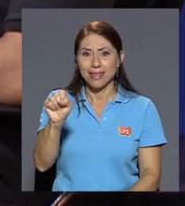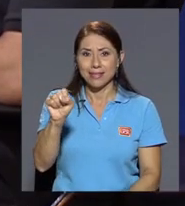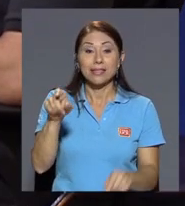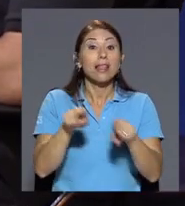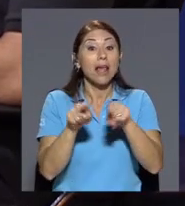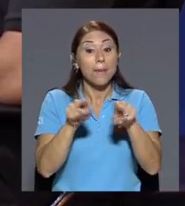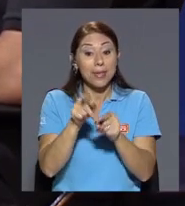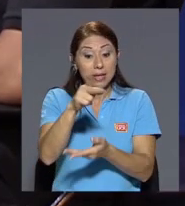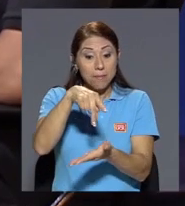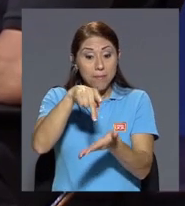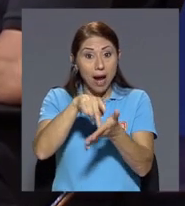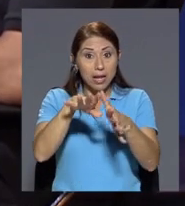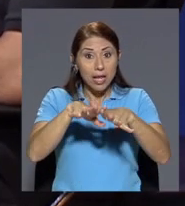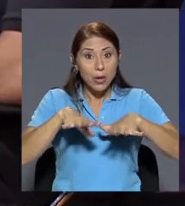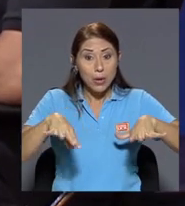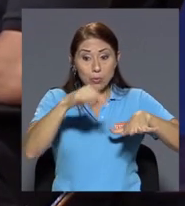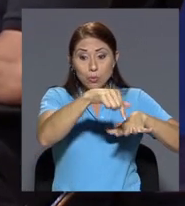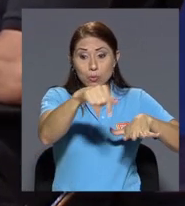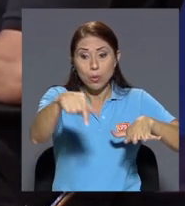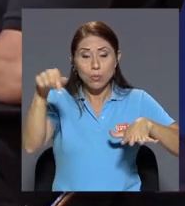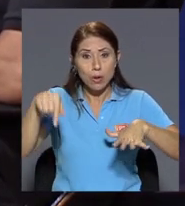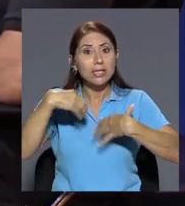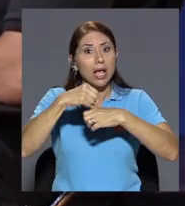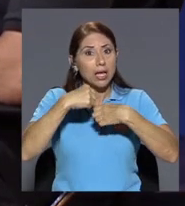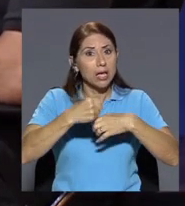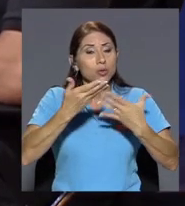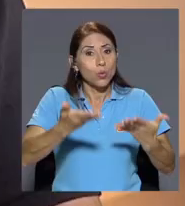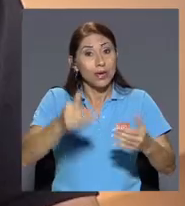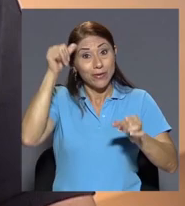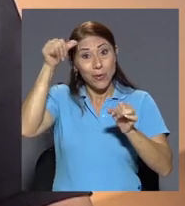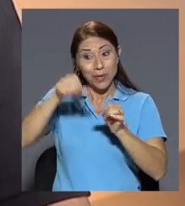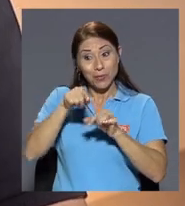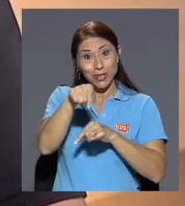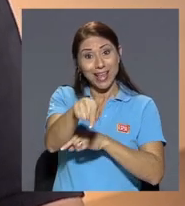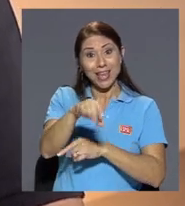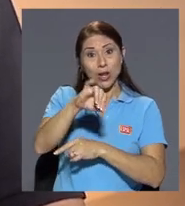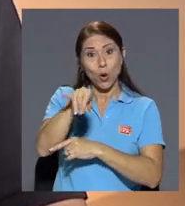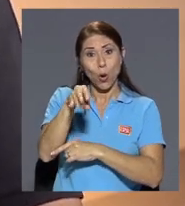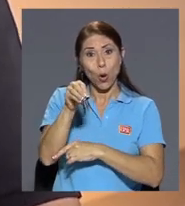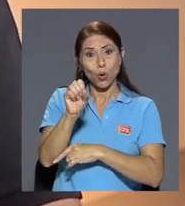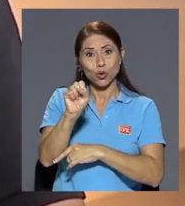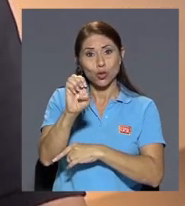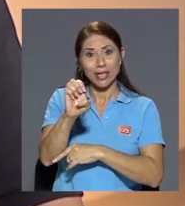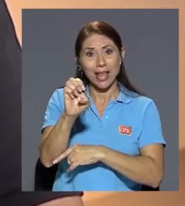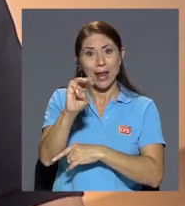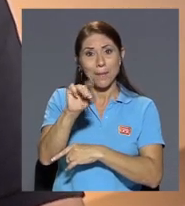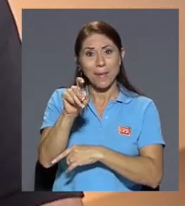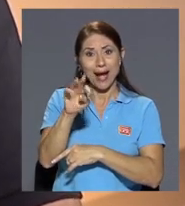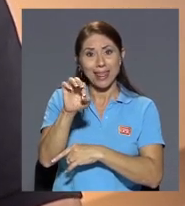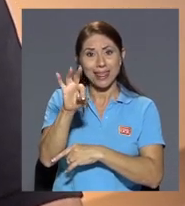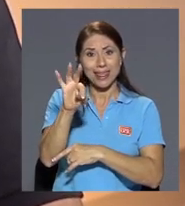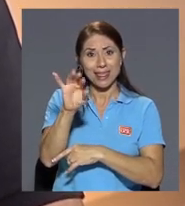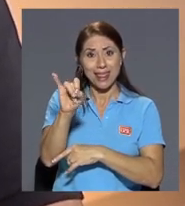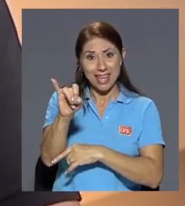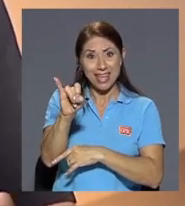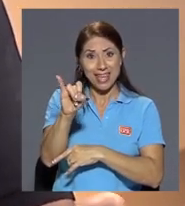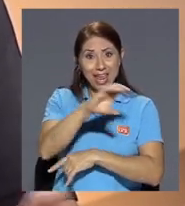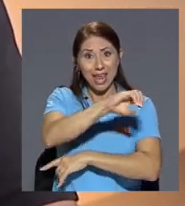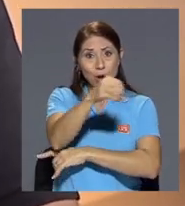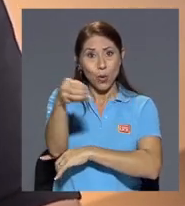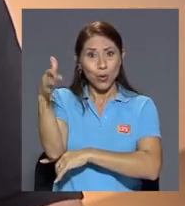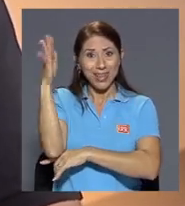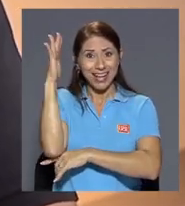del parque que es un parque histórico por ejemplo recordemos que en Orotina estuvo José Martí en su viaje por Costa Rica hasta